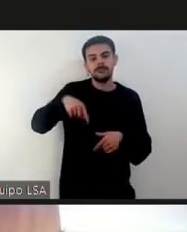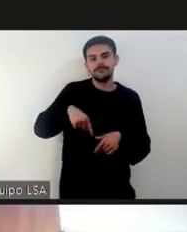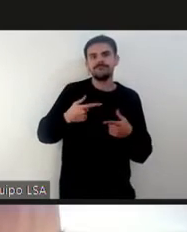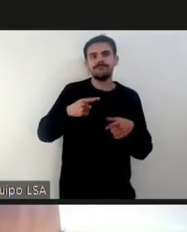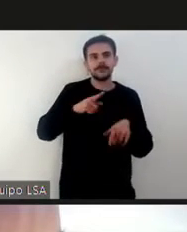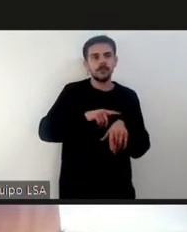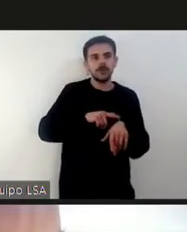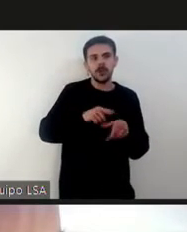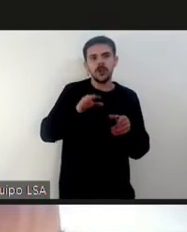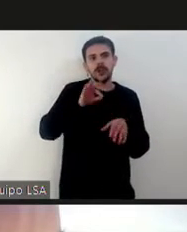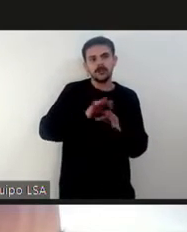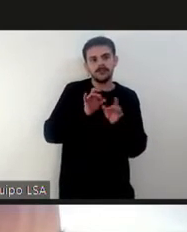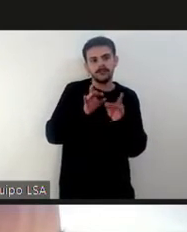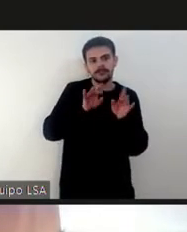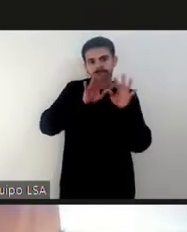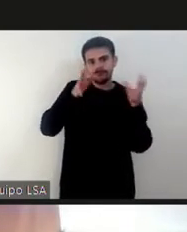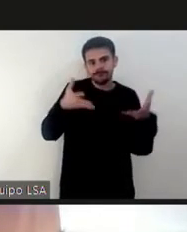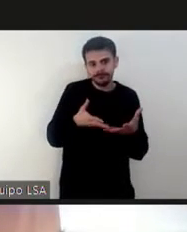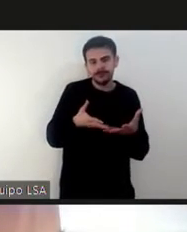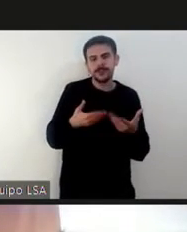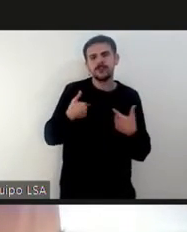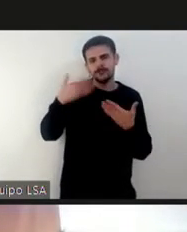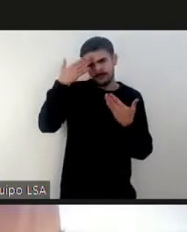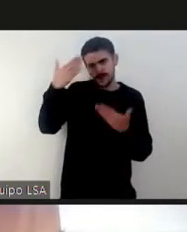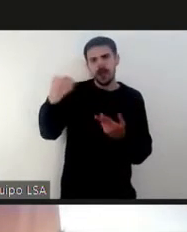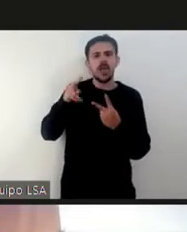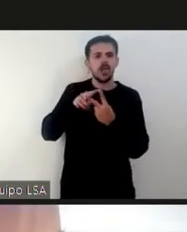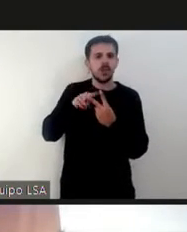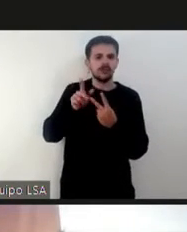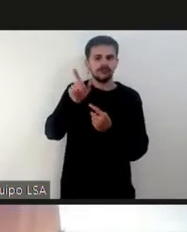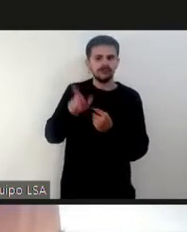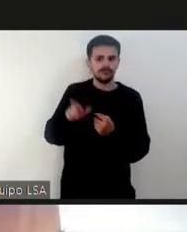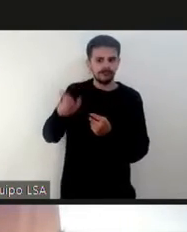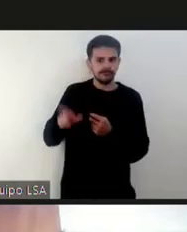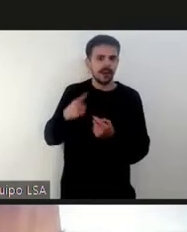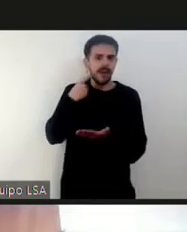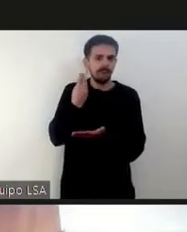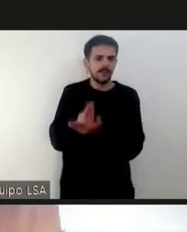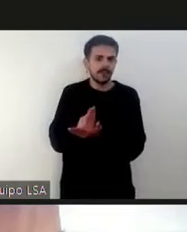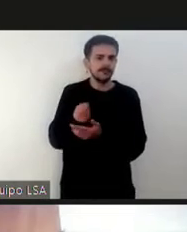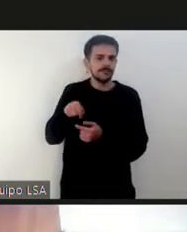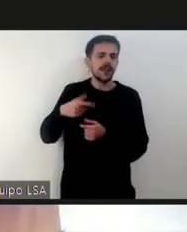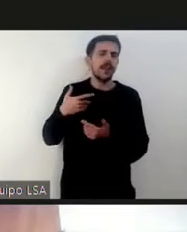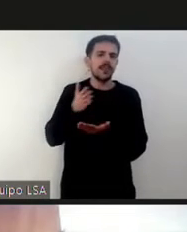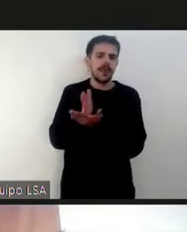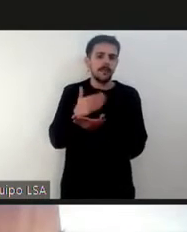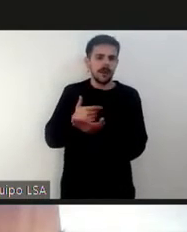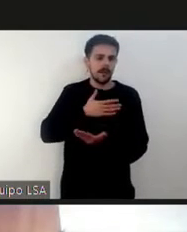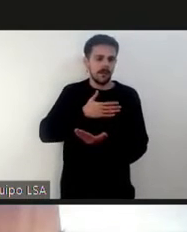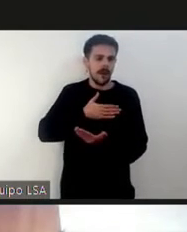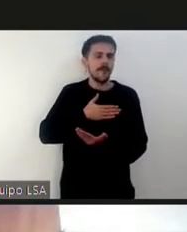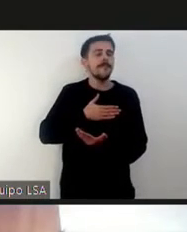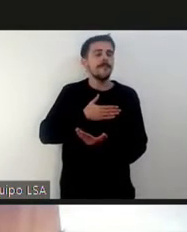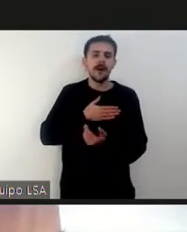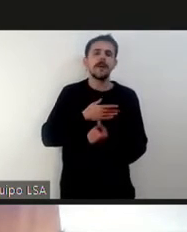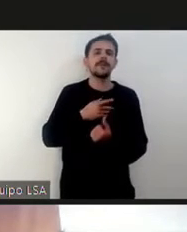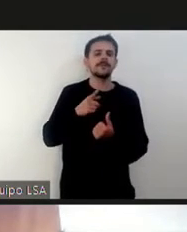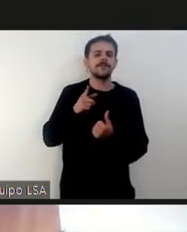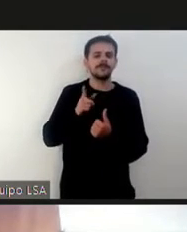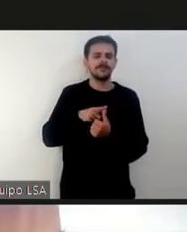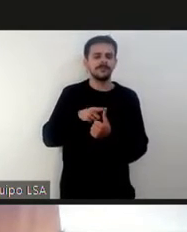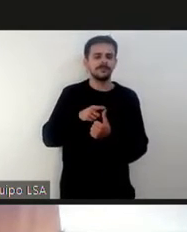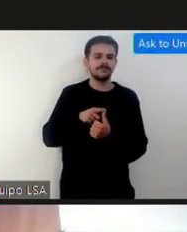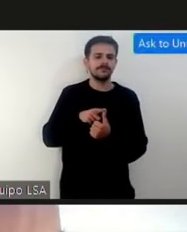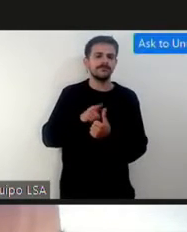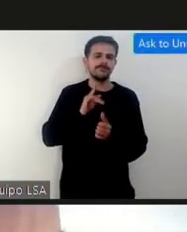homenaje que voy a brindar a dos vecinos de nuestro departamento. Primero me voy a detener, que es la primera vez que me